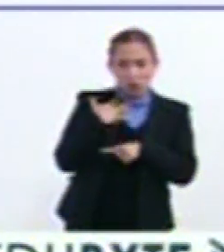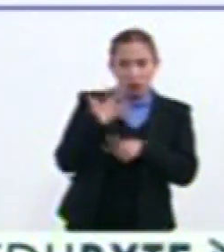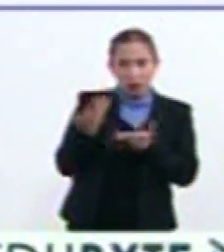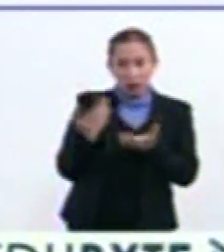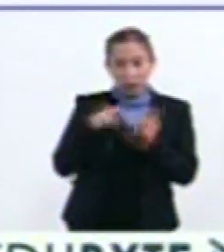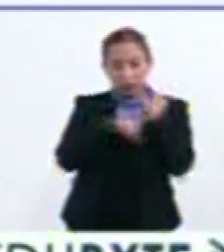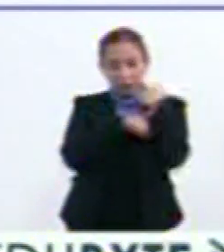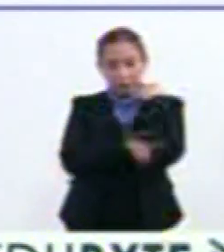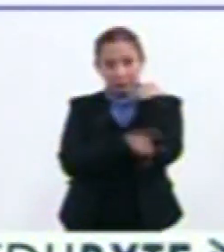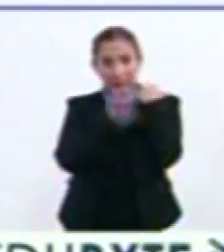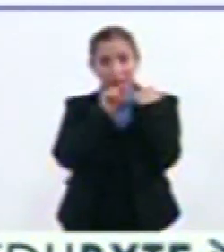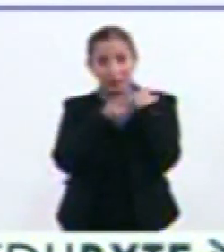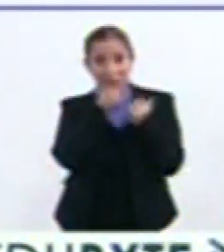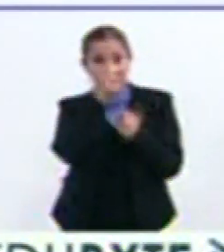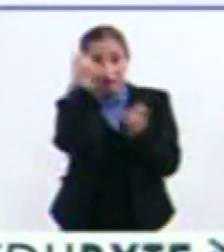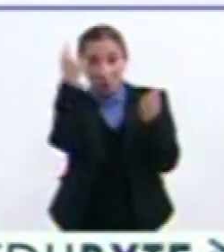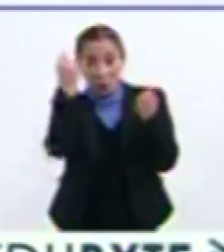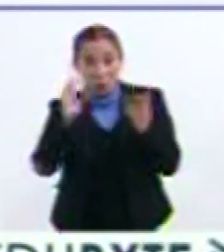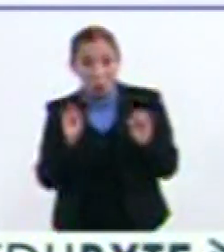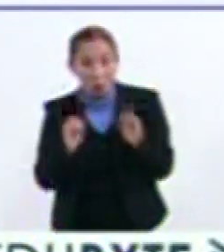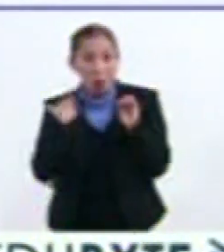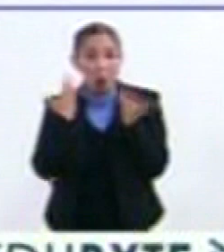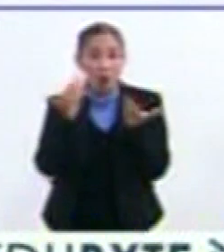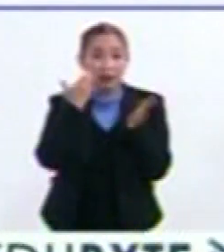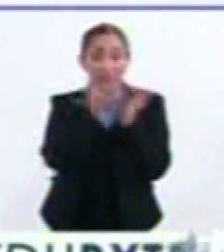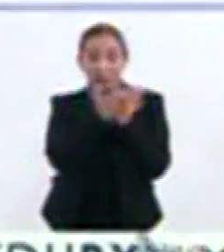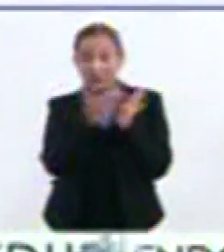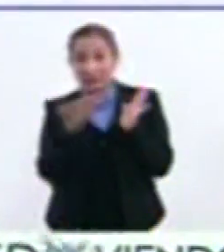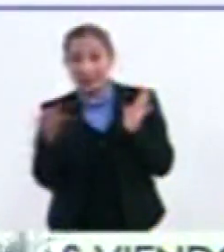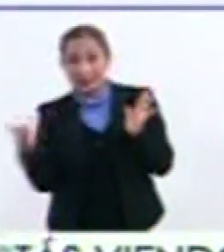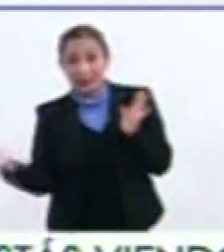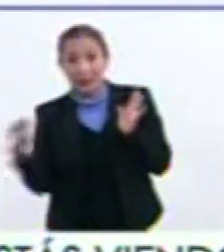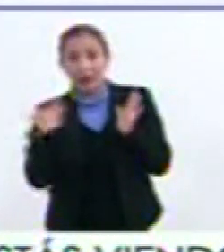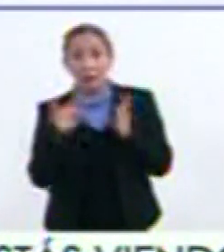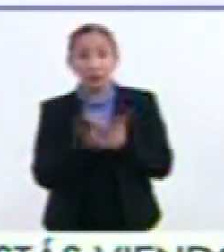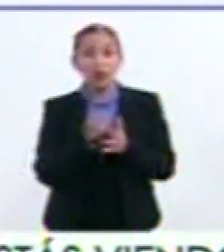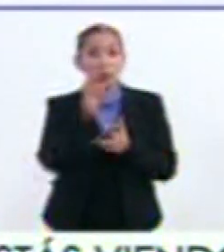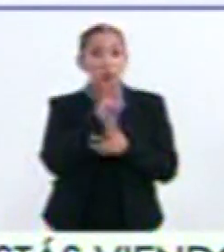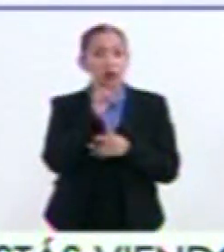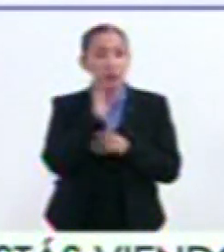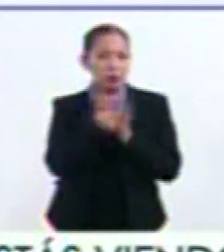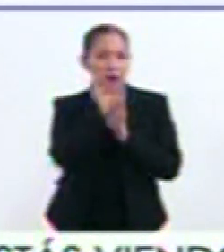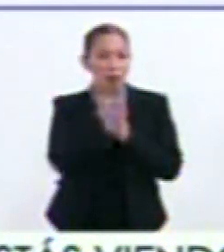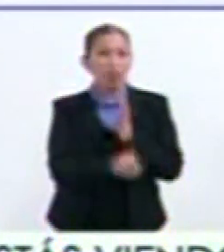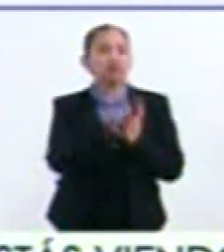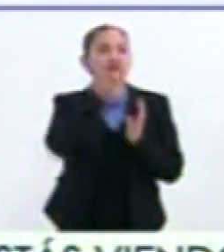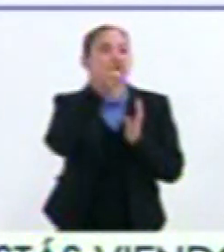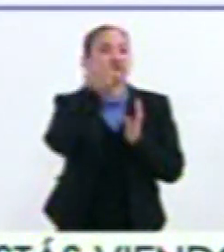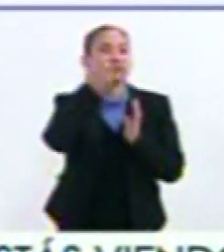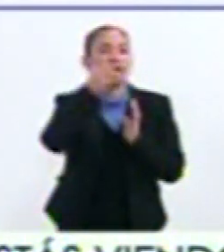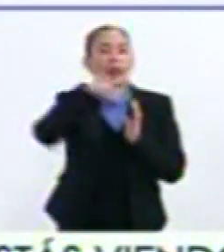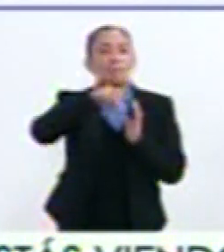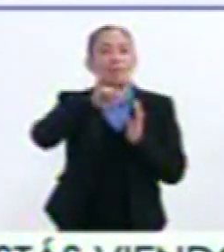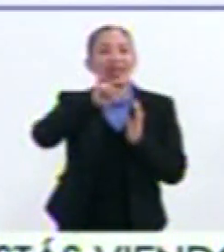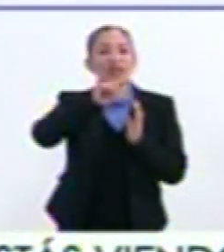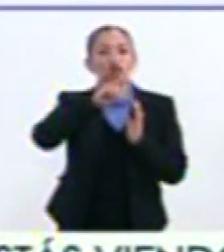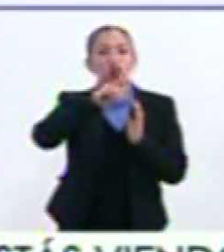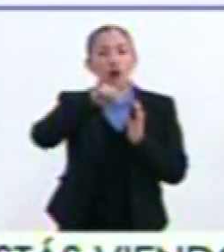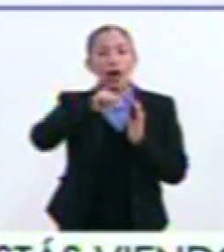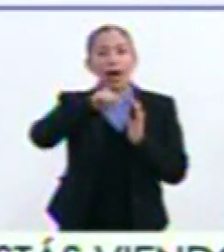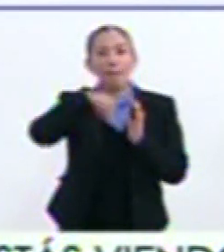los embarazos ¿No? O incluso los periodos Los periodos están marcados Ahí, por ejemplo, en la tradición mesoamericana